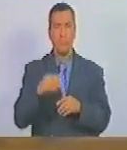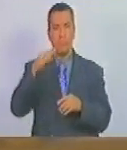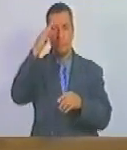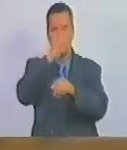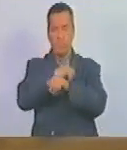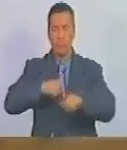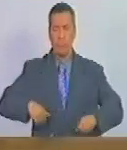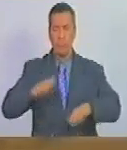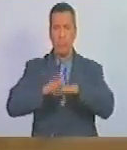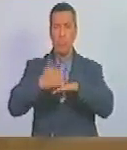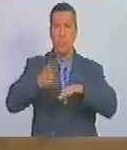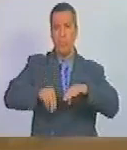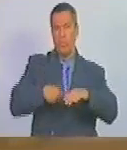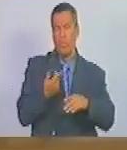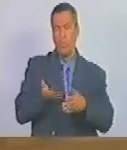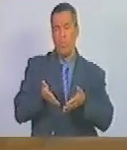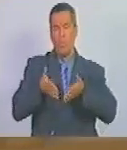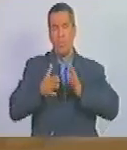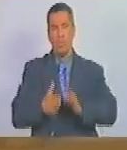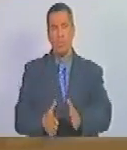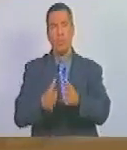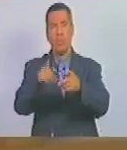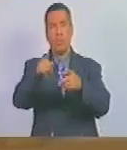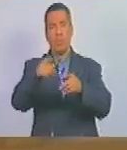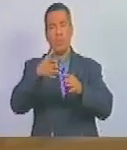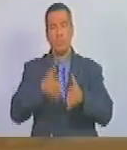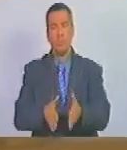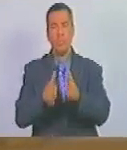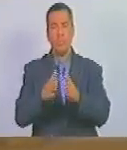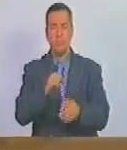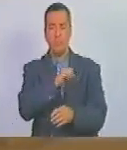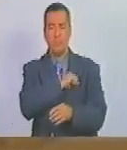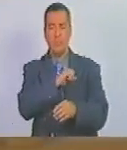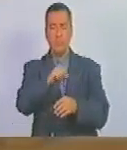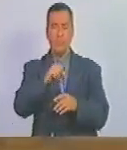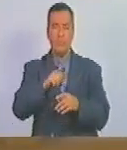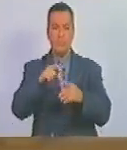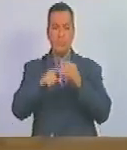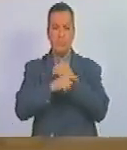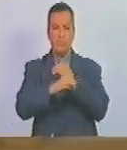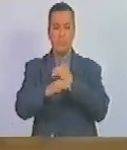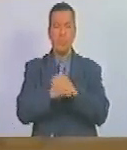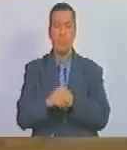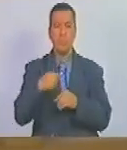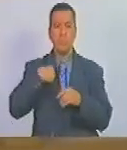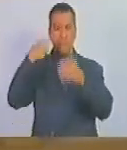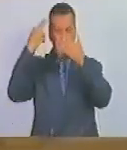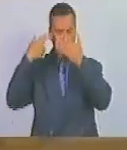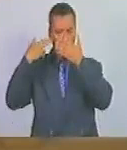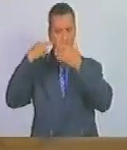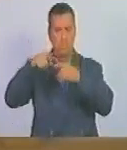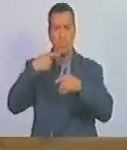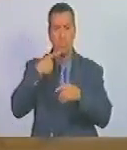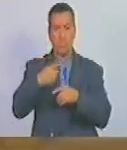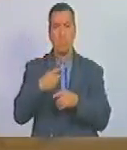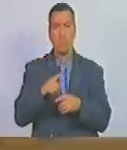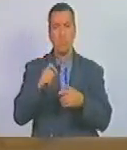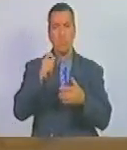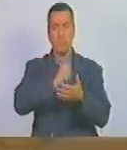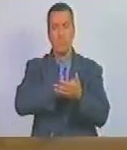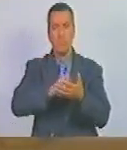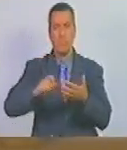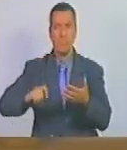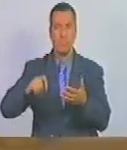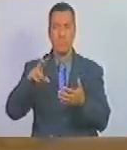no puedas parir niños terroristas así la trató ella dijo voy a escribir